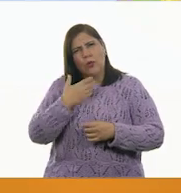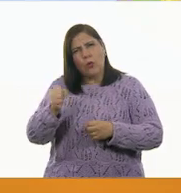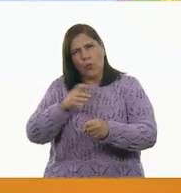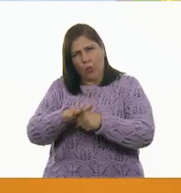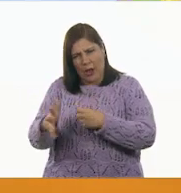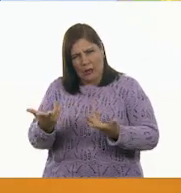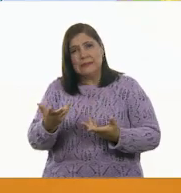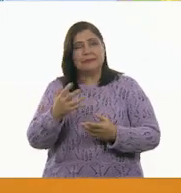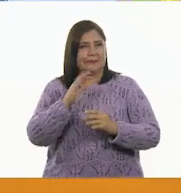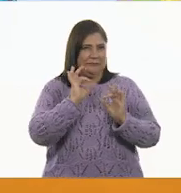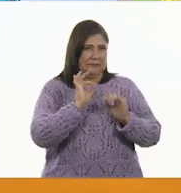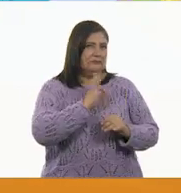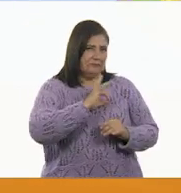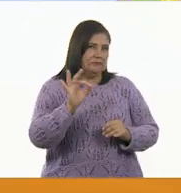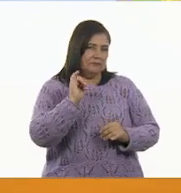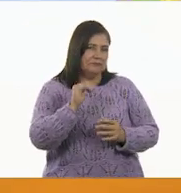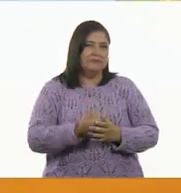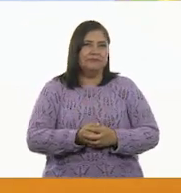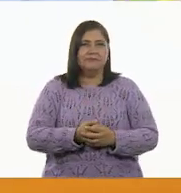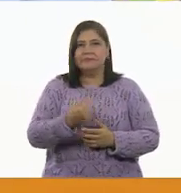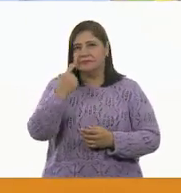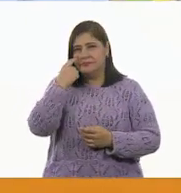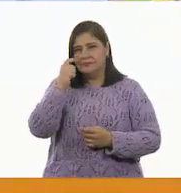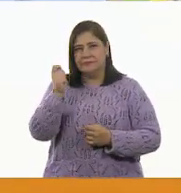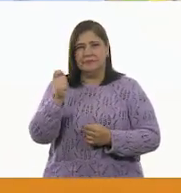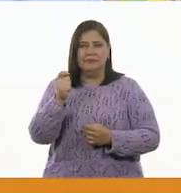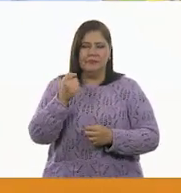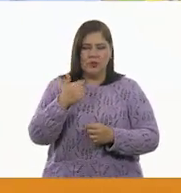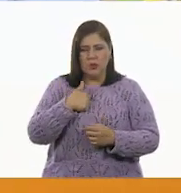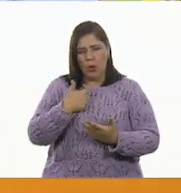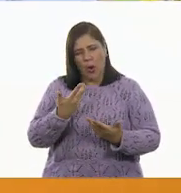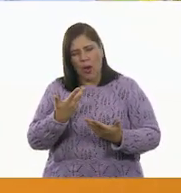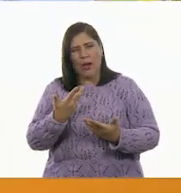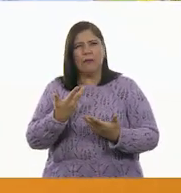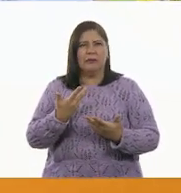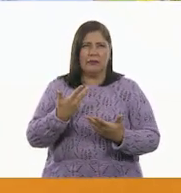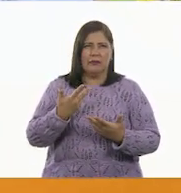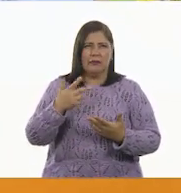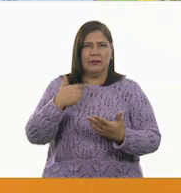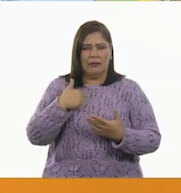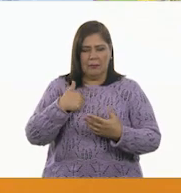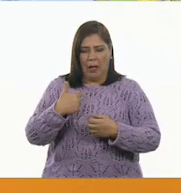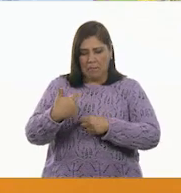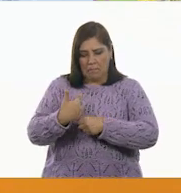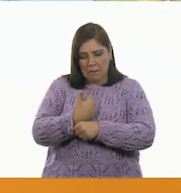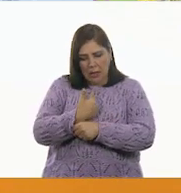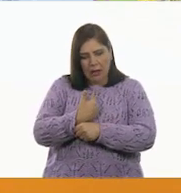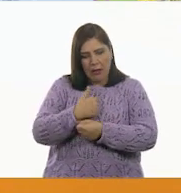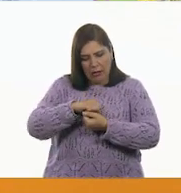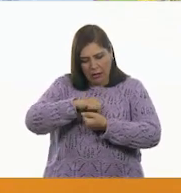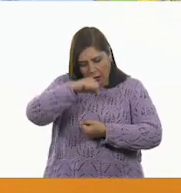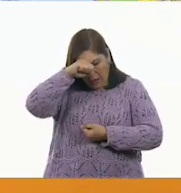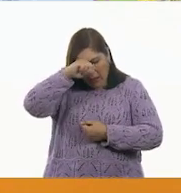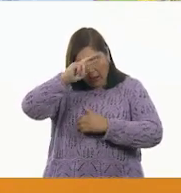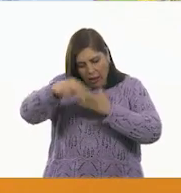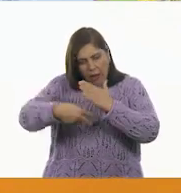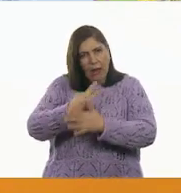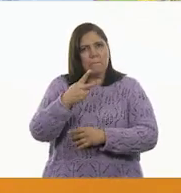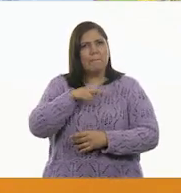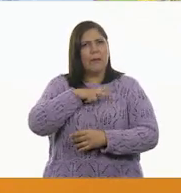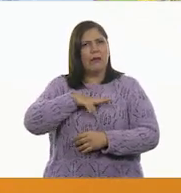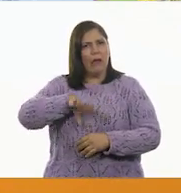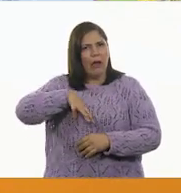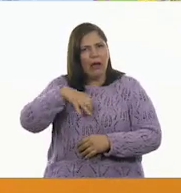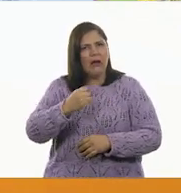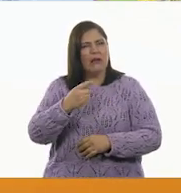fíjate bien, entre este descubrimiento de nuestras fortalezas... Sí. ...en una de esas podría ser hasta